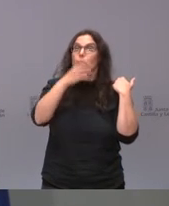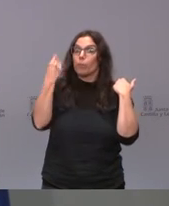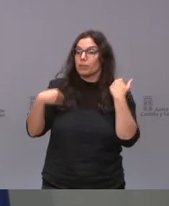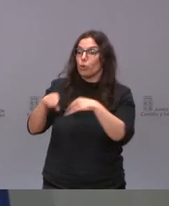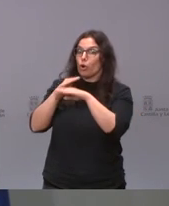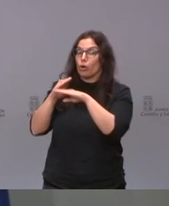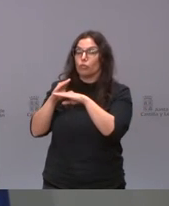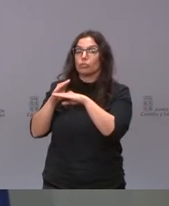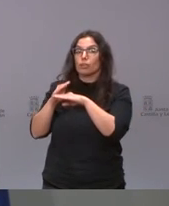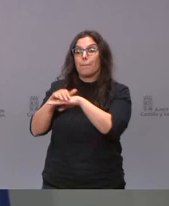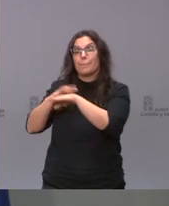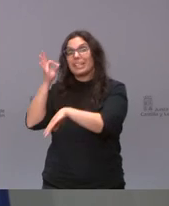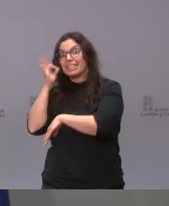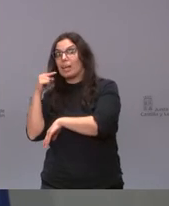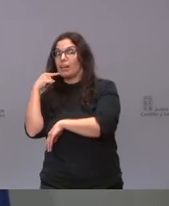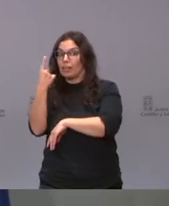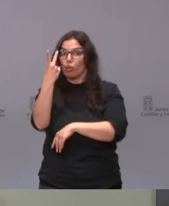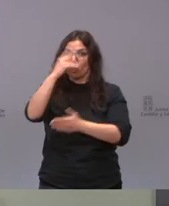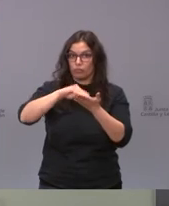la ministra de sanidad a la consejera